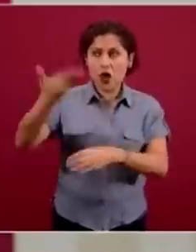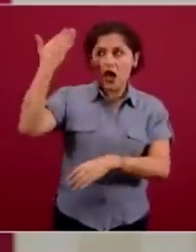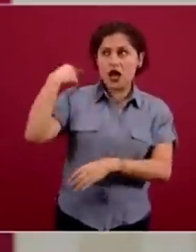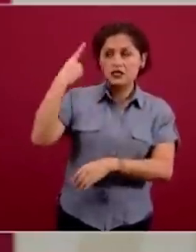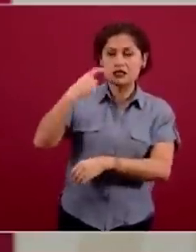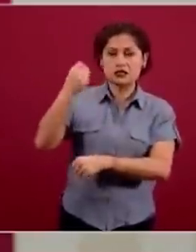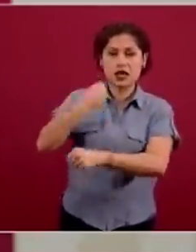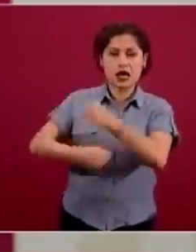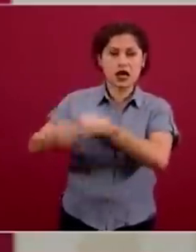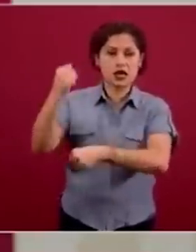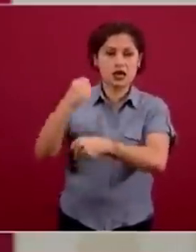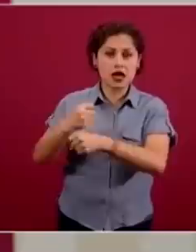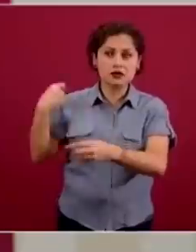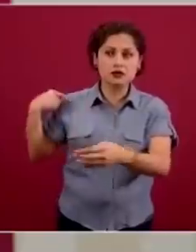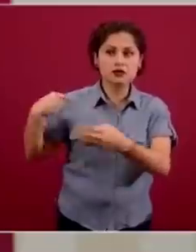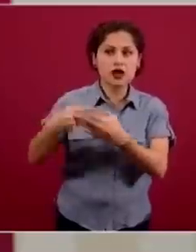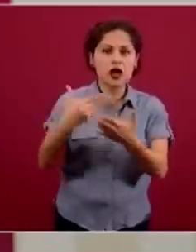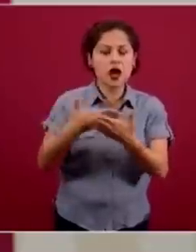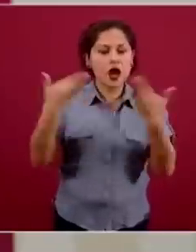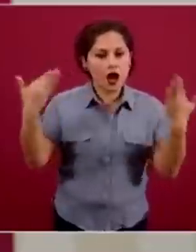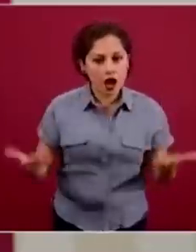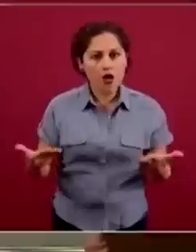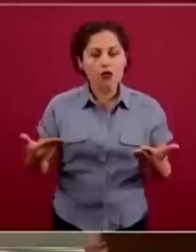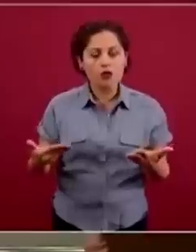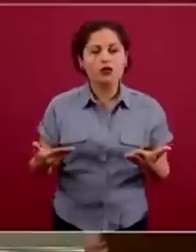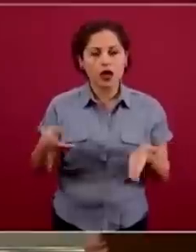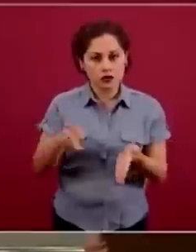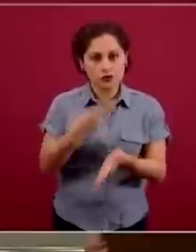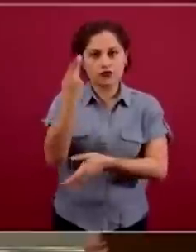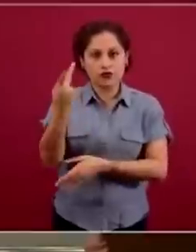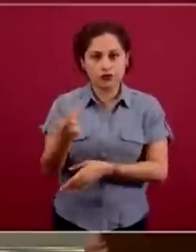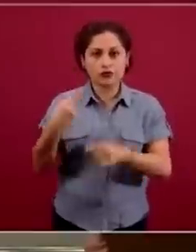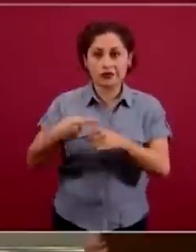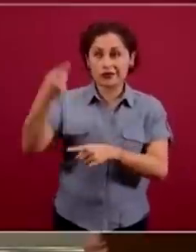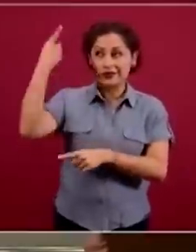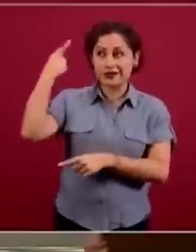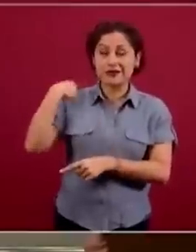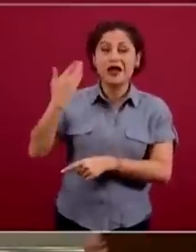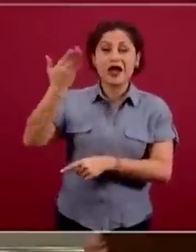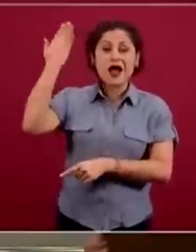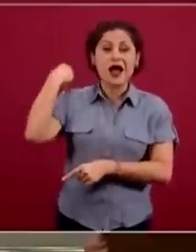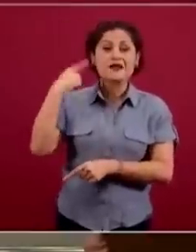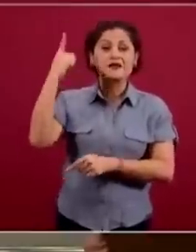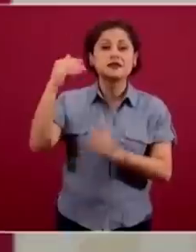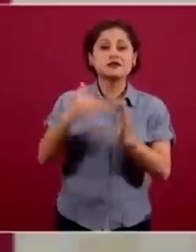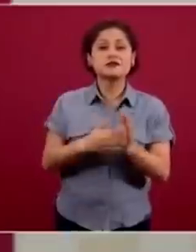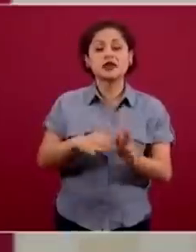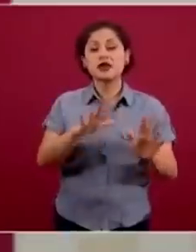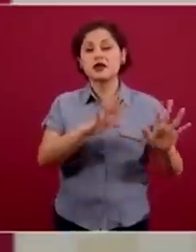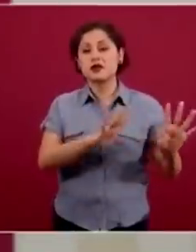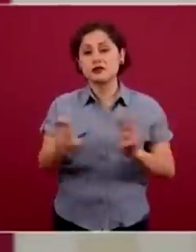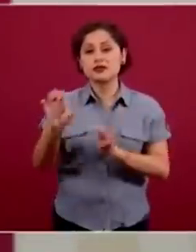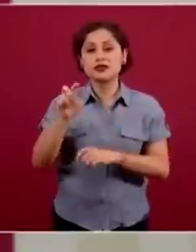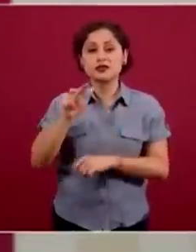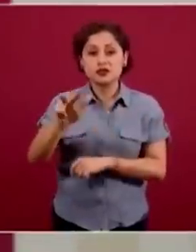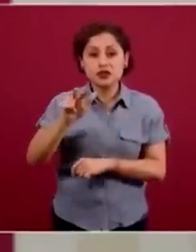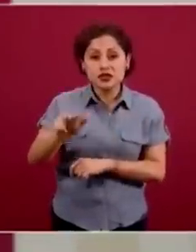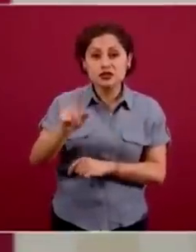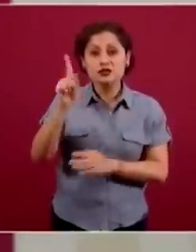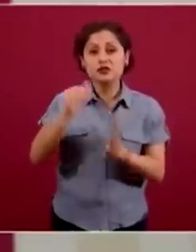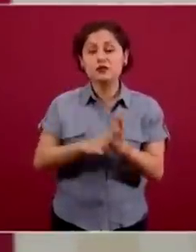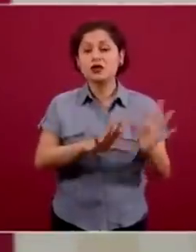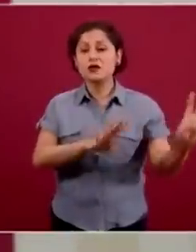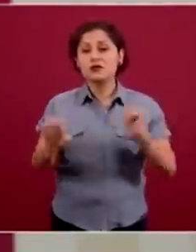última epidemia de este tamaño, de esta importancia, ocurrió en 1918 y 1919 y fue